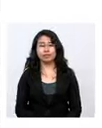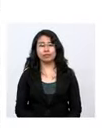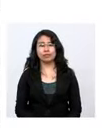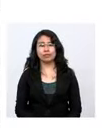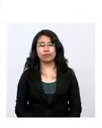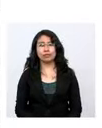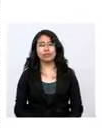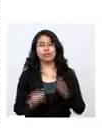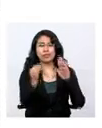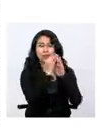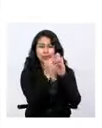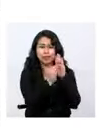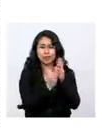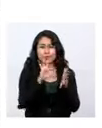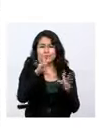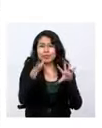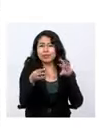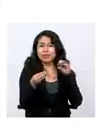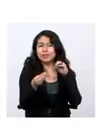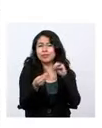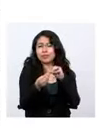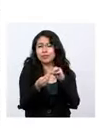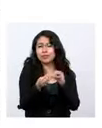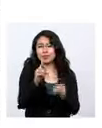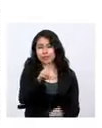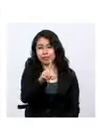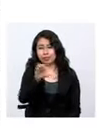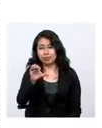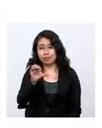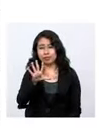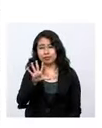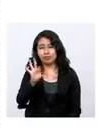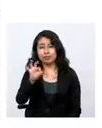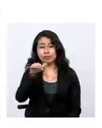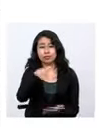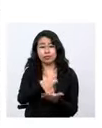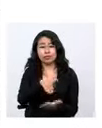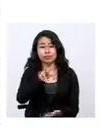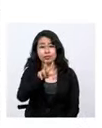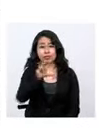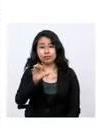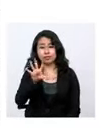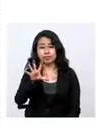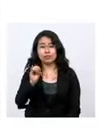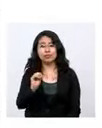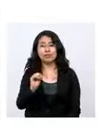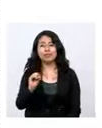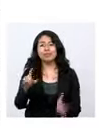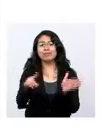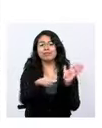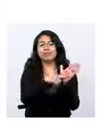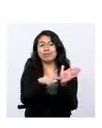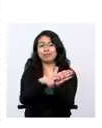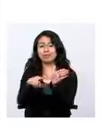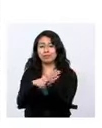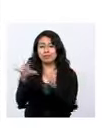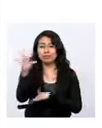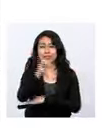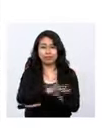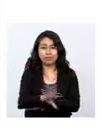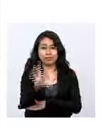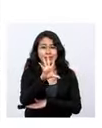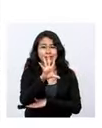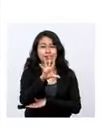Registramos un total acumulado de 159.350 casos descartados a nivel